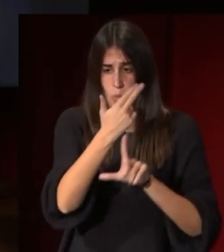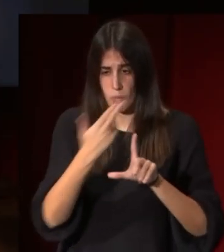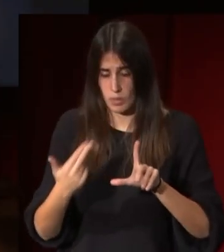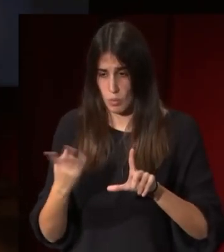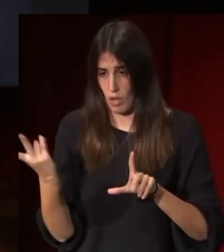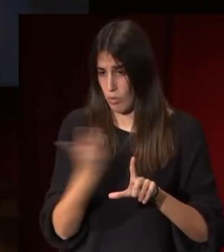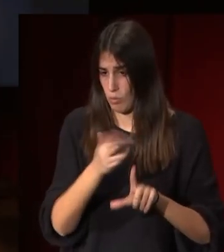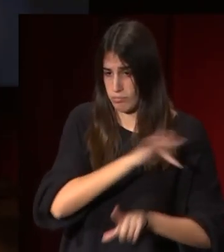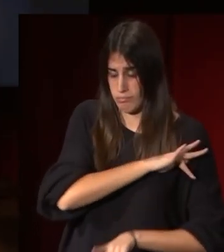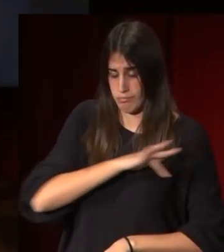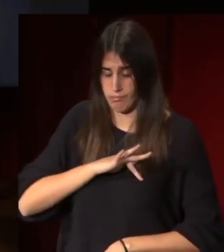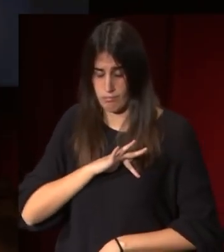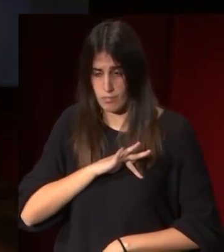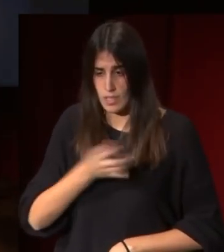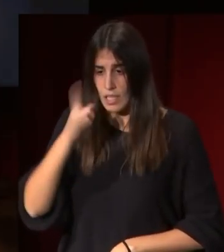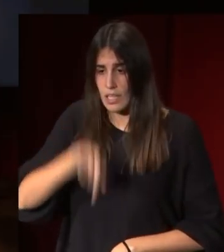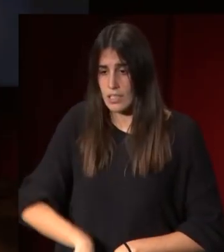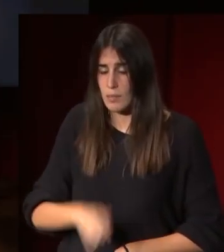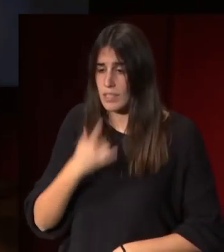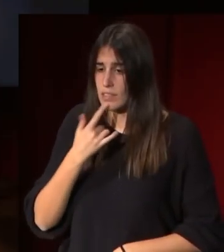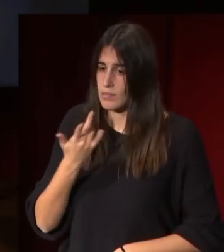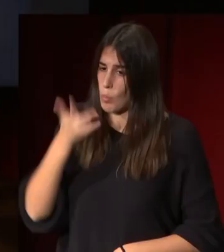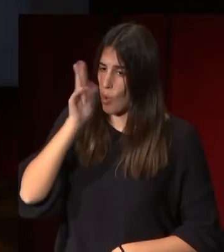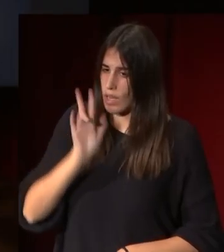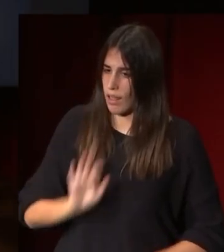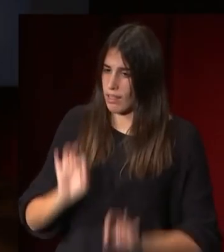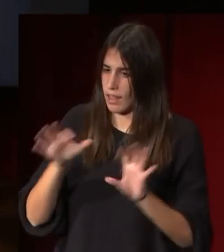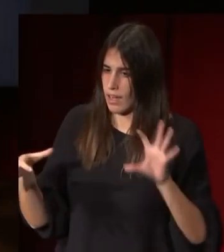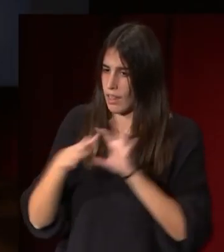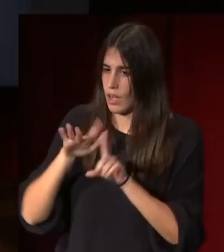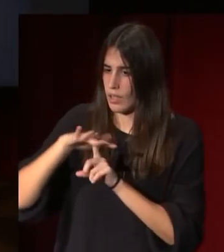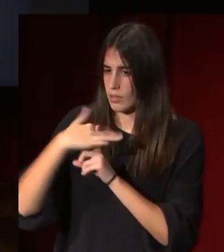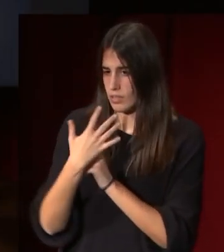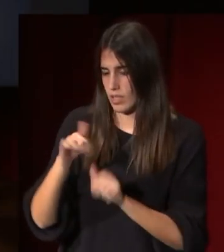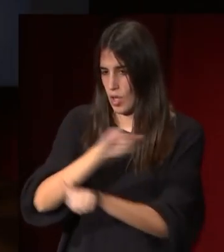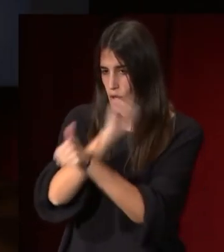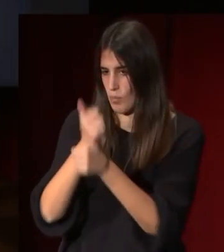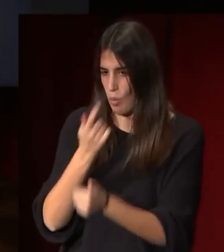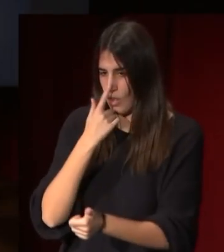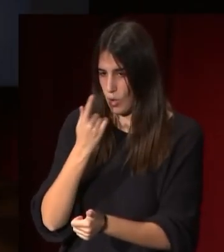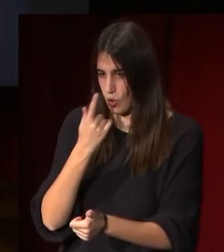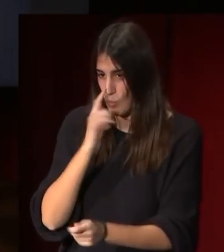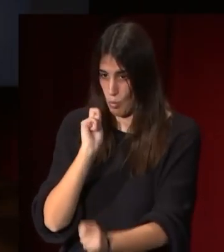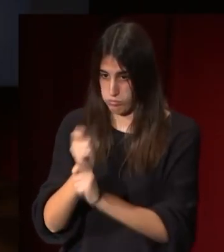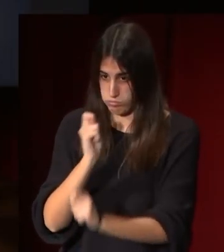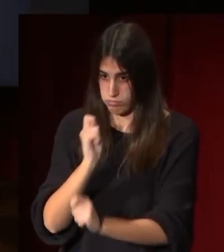y también respondiendo con elegancia a la realidad del modelo que está retratando